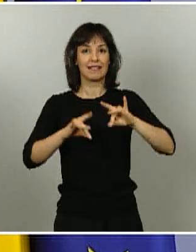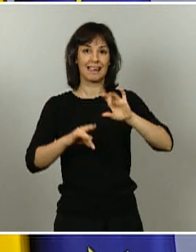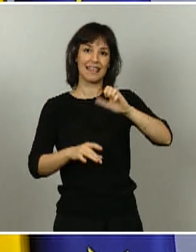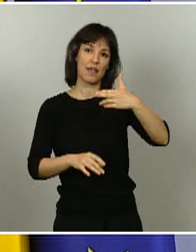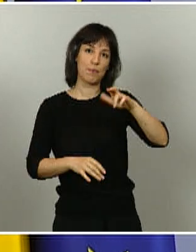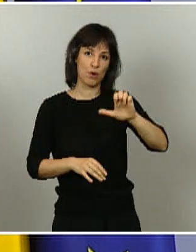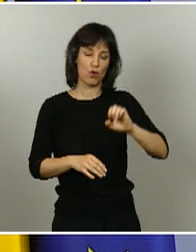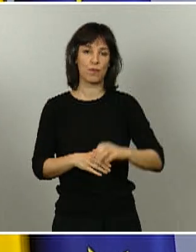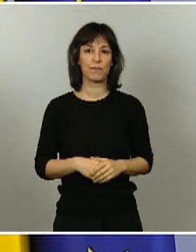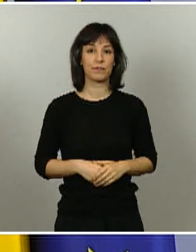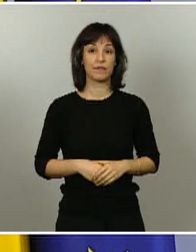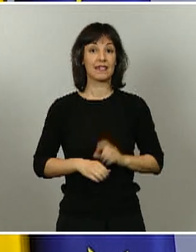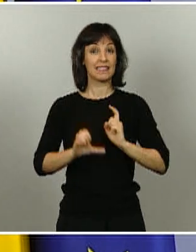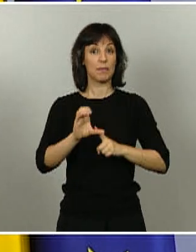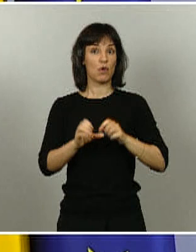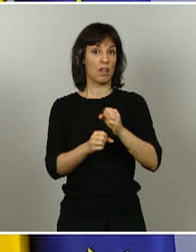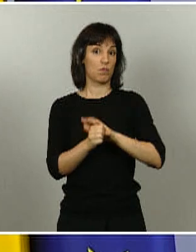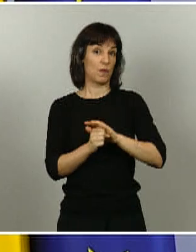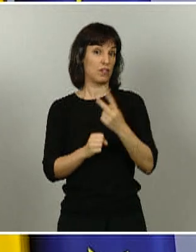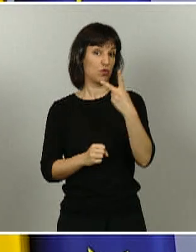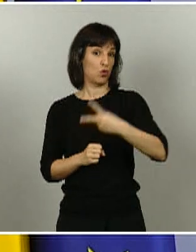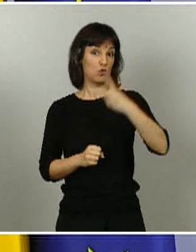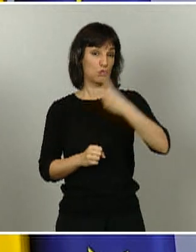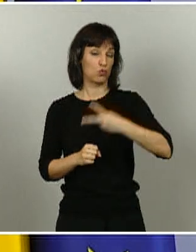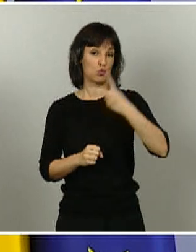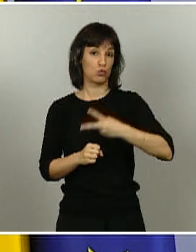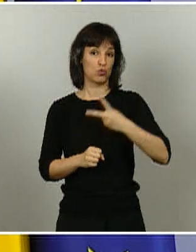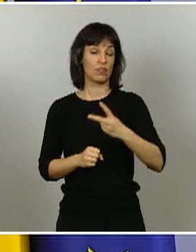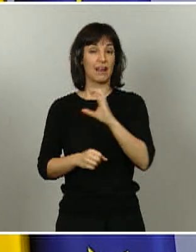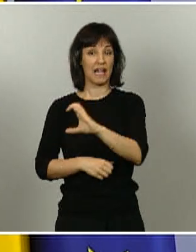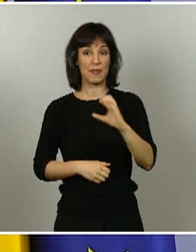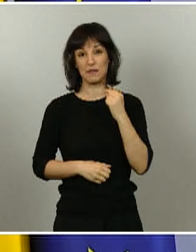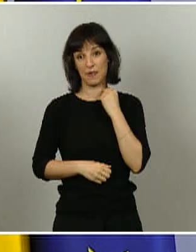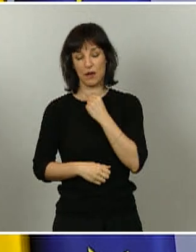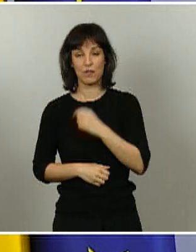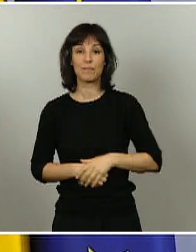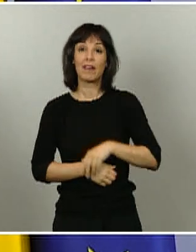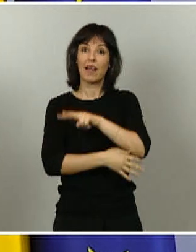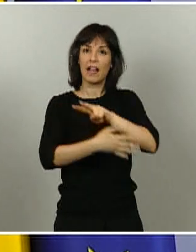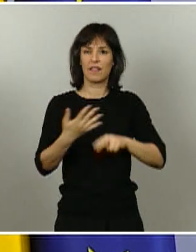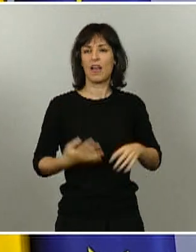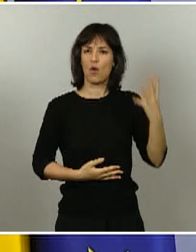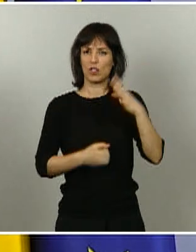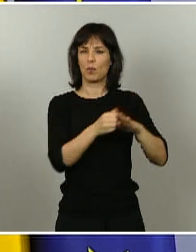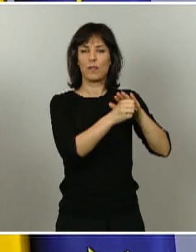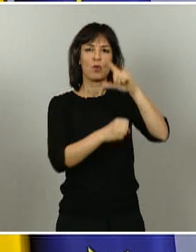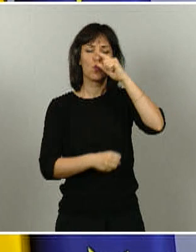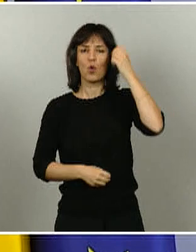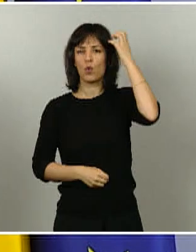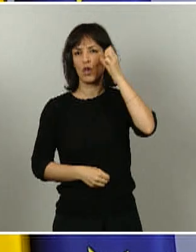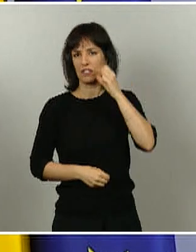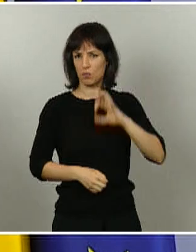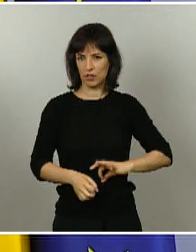Extremadura, las dos provincias, Cáceres y Badajoz. En Galicia, las cuatro provincias, Lugo, La Coruña, Orense y Pontevedra.